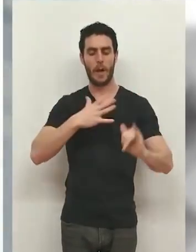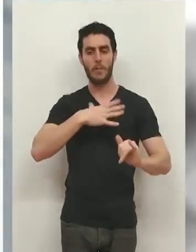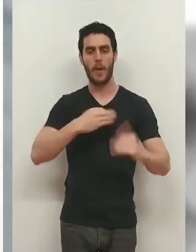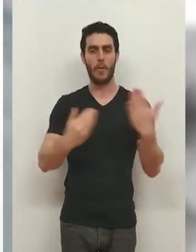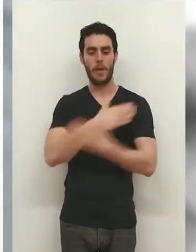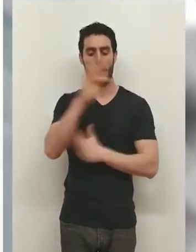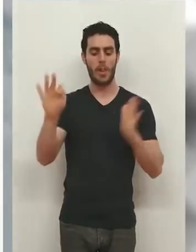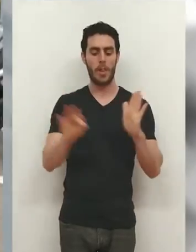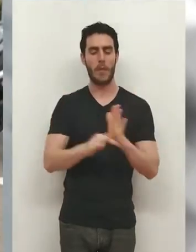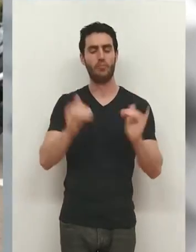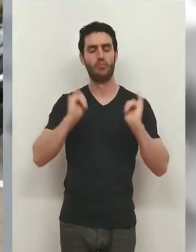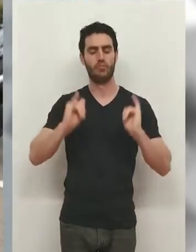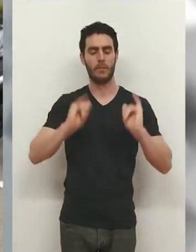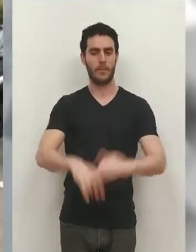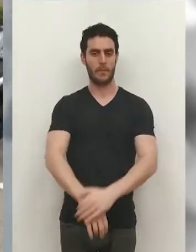una intensa jornada.